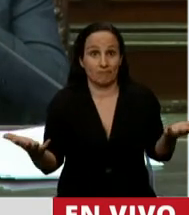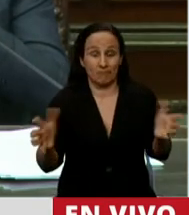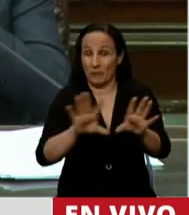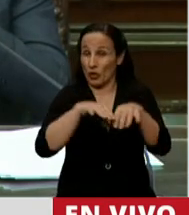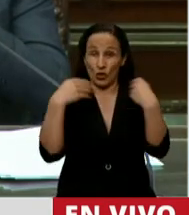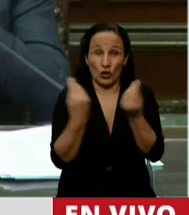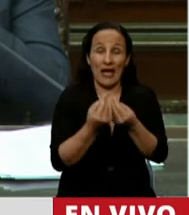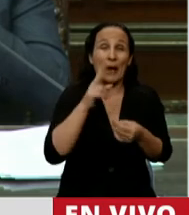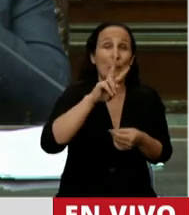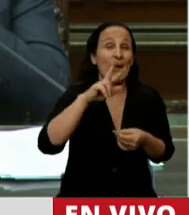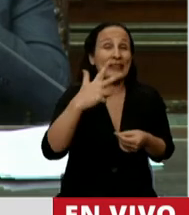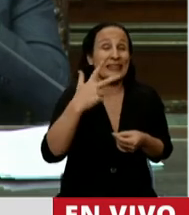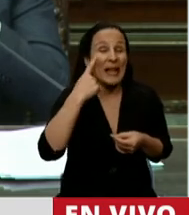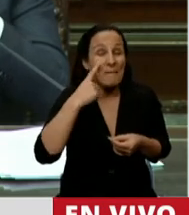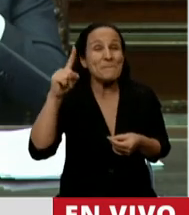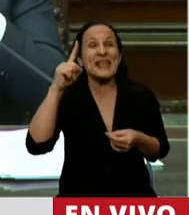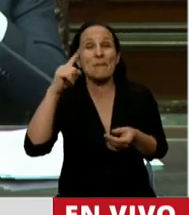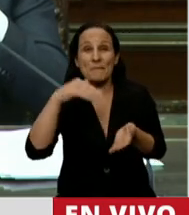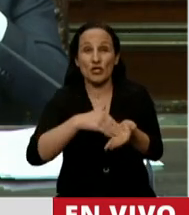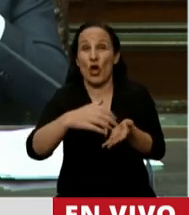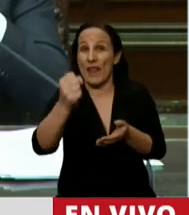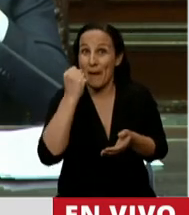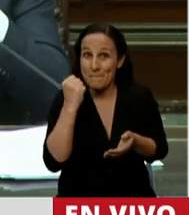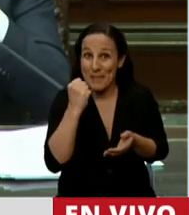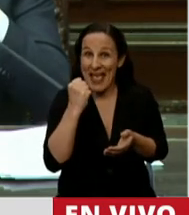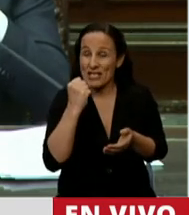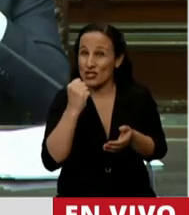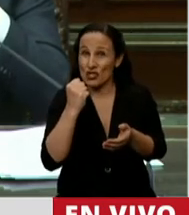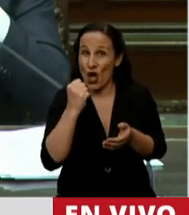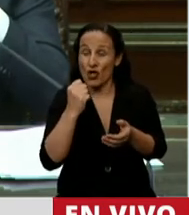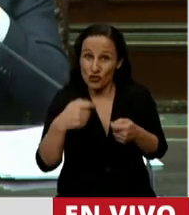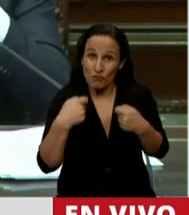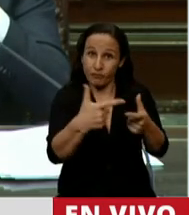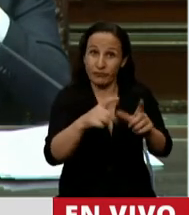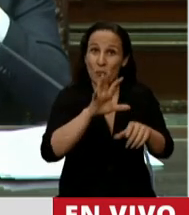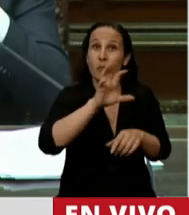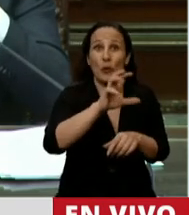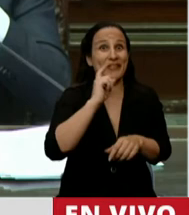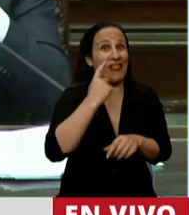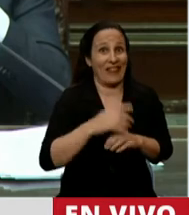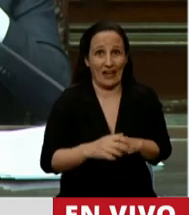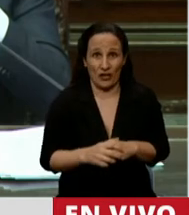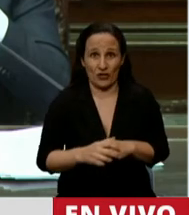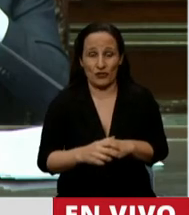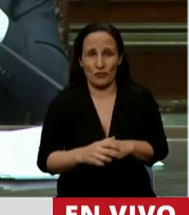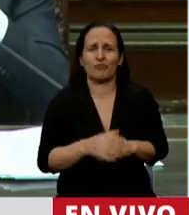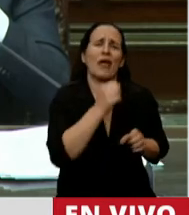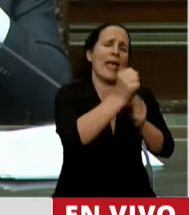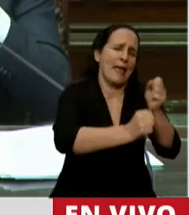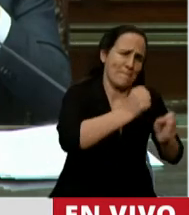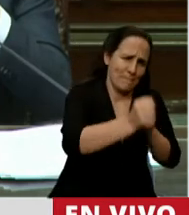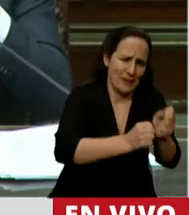total de 23.000 millones de pesos que han llegado a la provincia de Entre Ríos, sea las empresas,